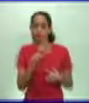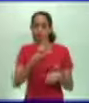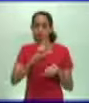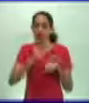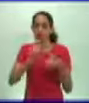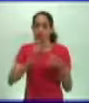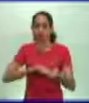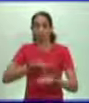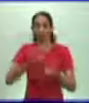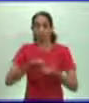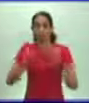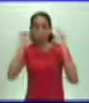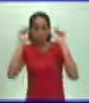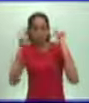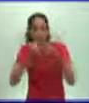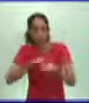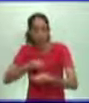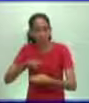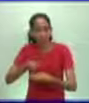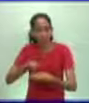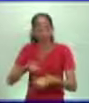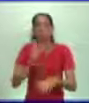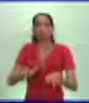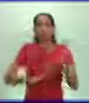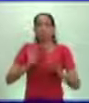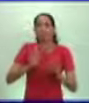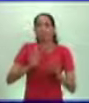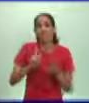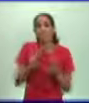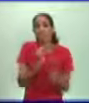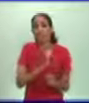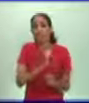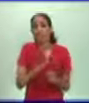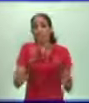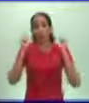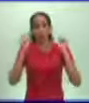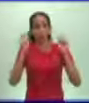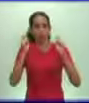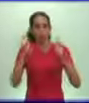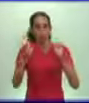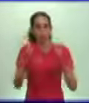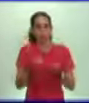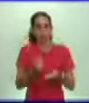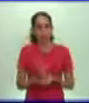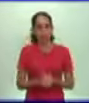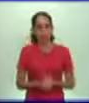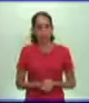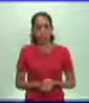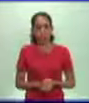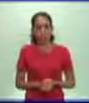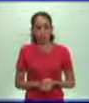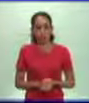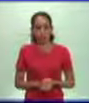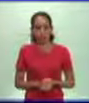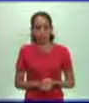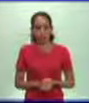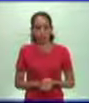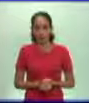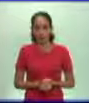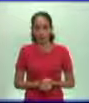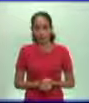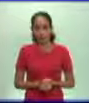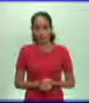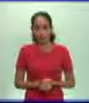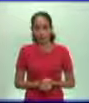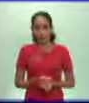feudal. Y que también va a ser dirigido por un sacerdote alemán. Fíjense ustedes,